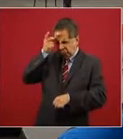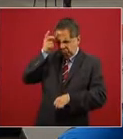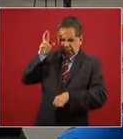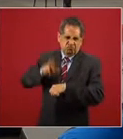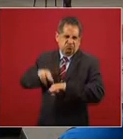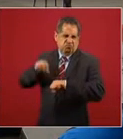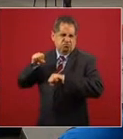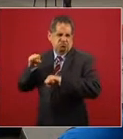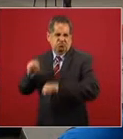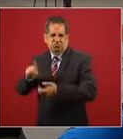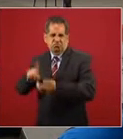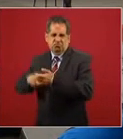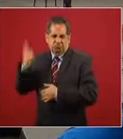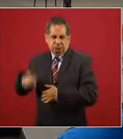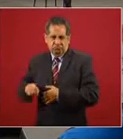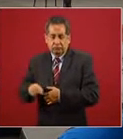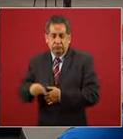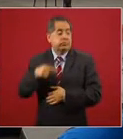y un demócrata